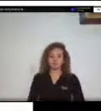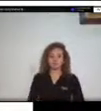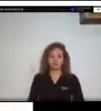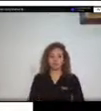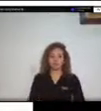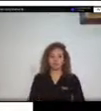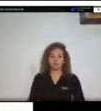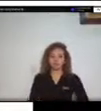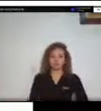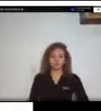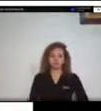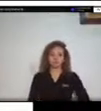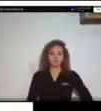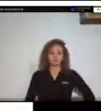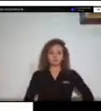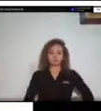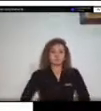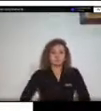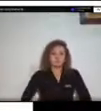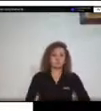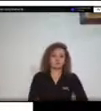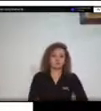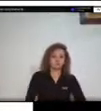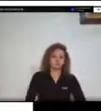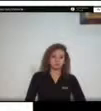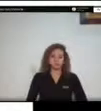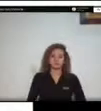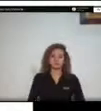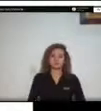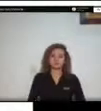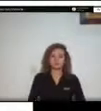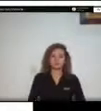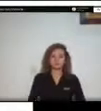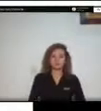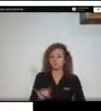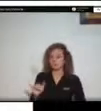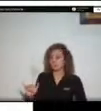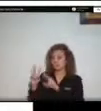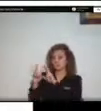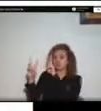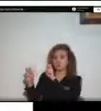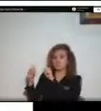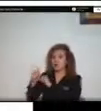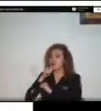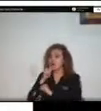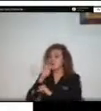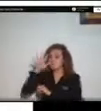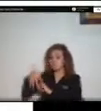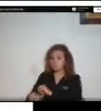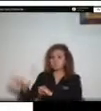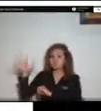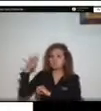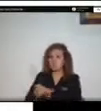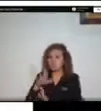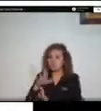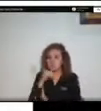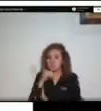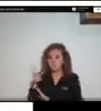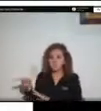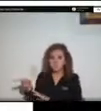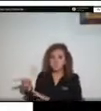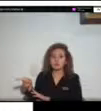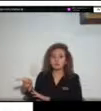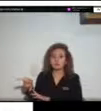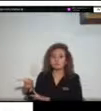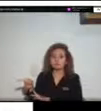aquí tenemos en cuenta solo el tema de las inundaciones quiero hacer una claridad aquí es que dada la alta